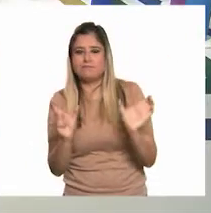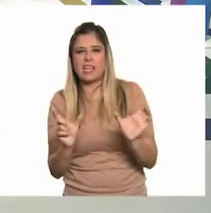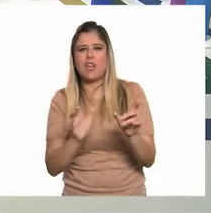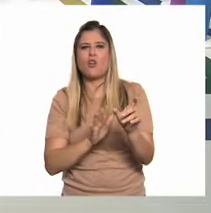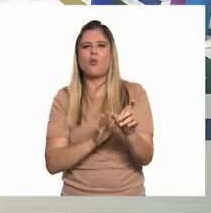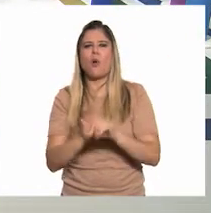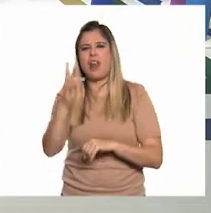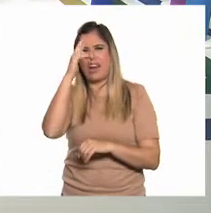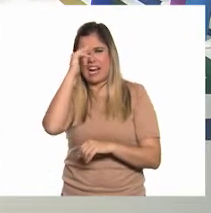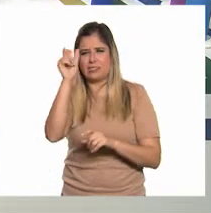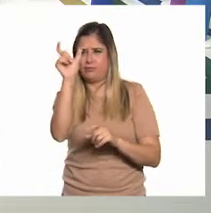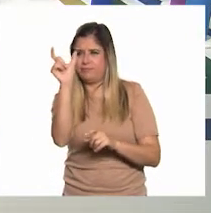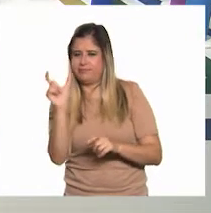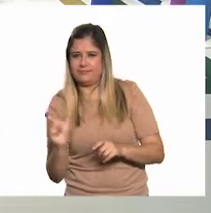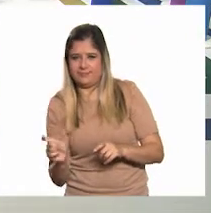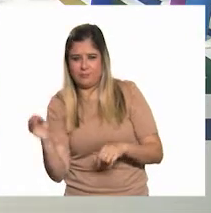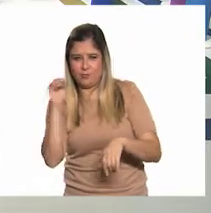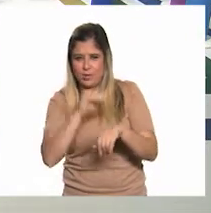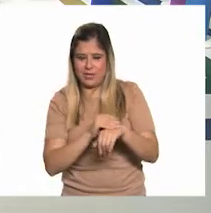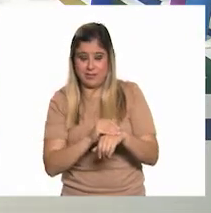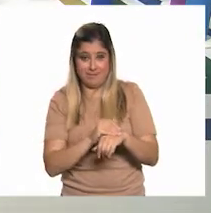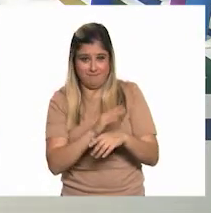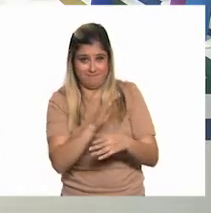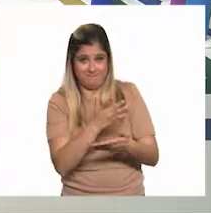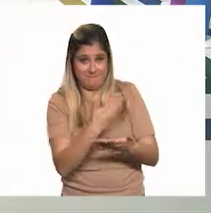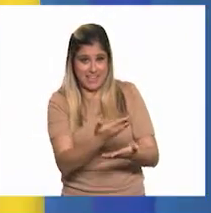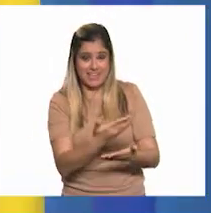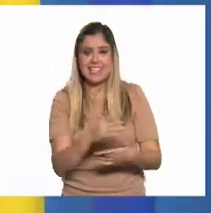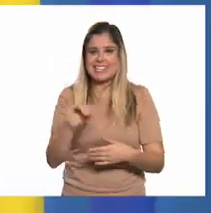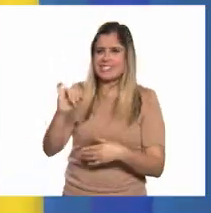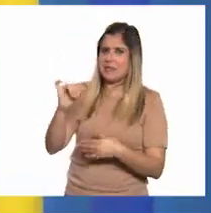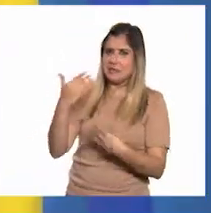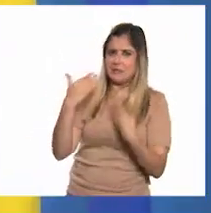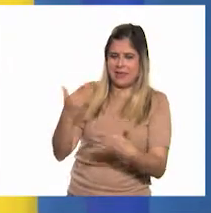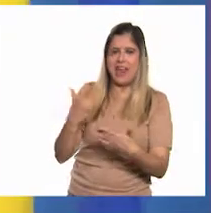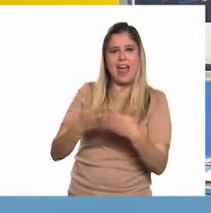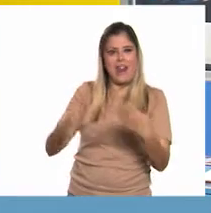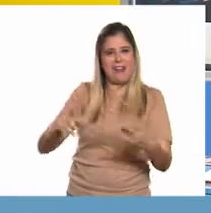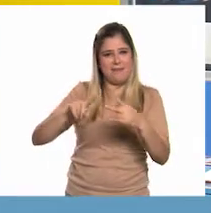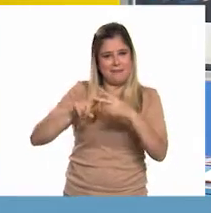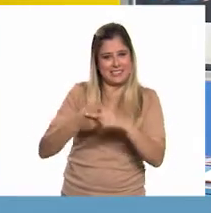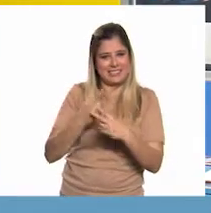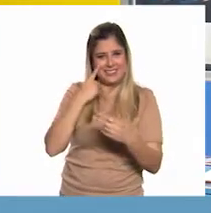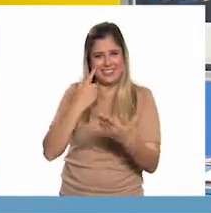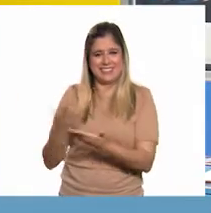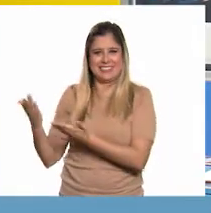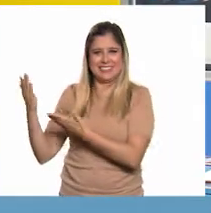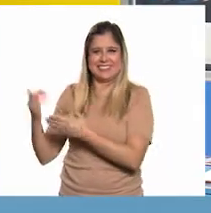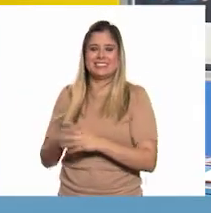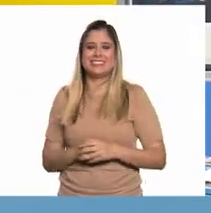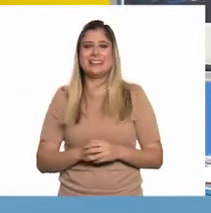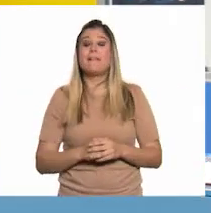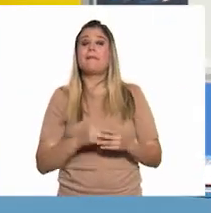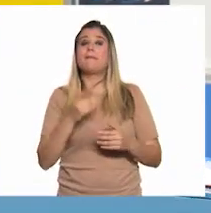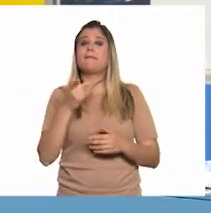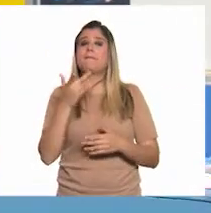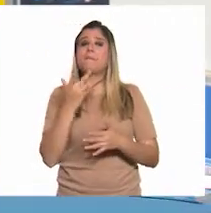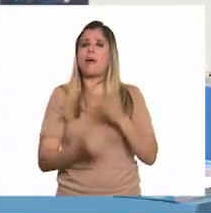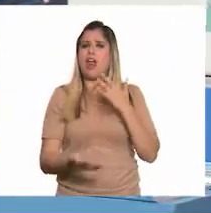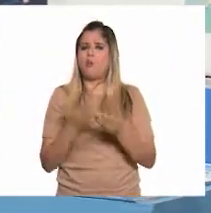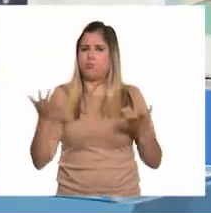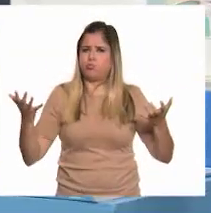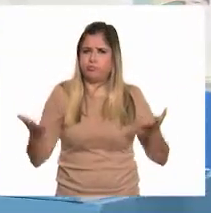pertenecen. ¿Qué te parece? Muy bien. Ok, entonces, pues vamos a empezar, Larisa. Mano de obra. Mano de obra.